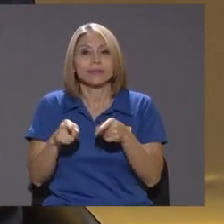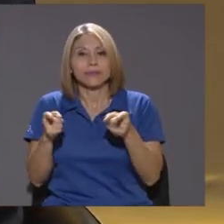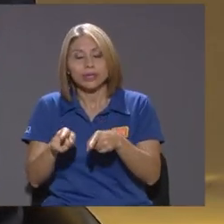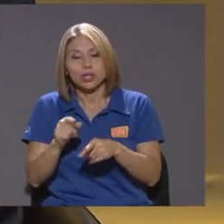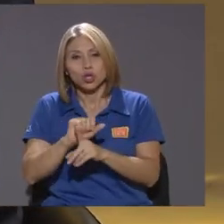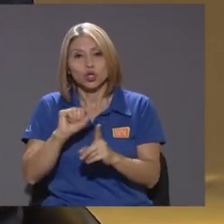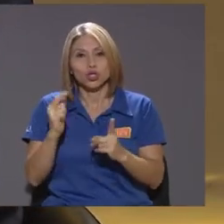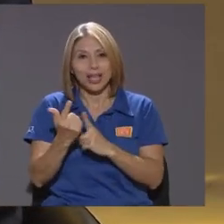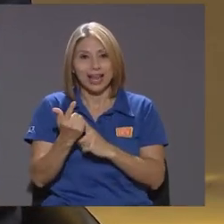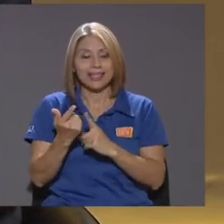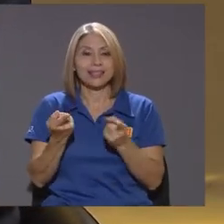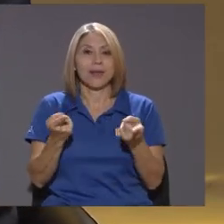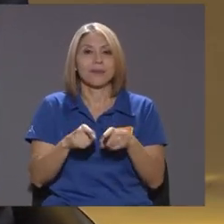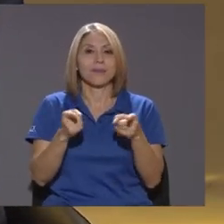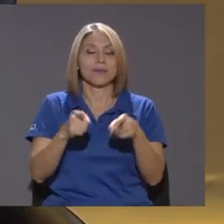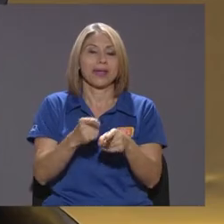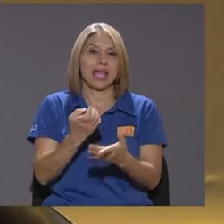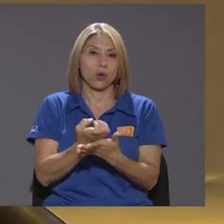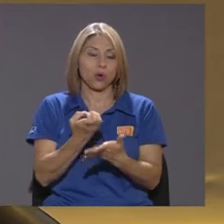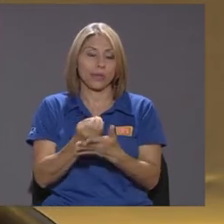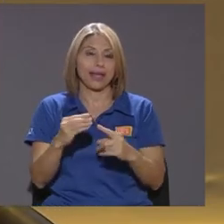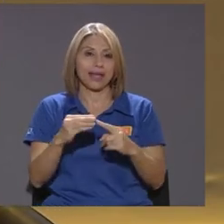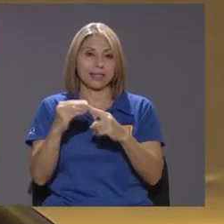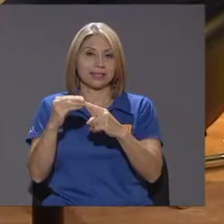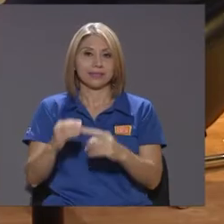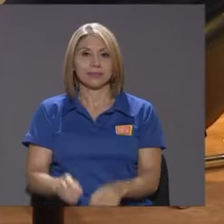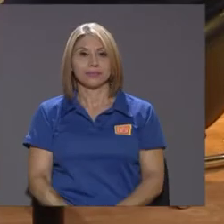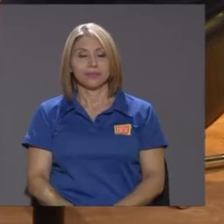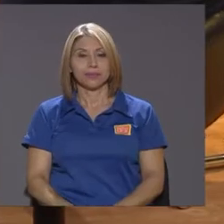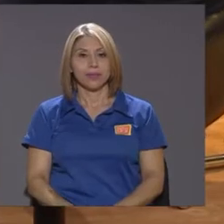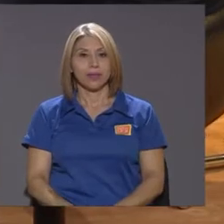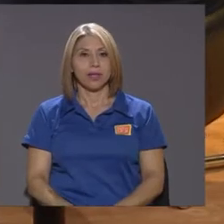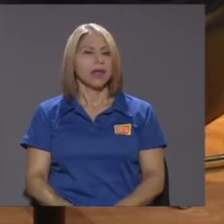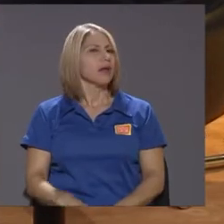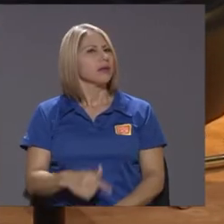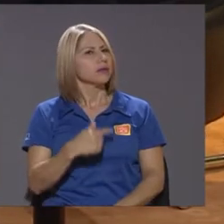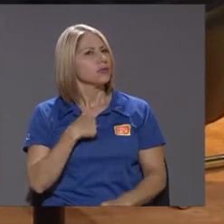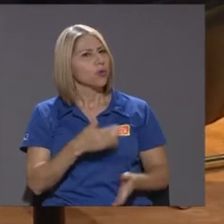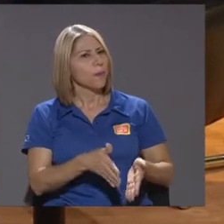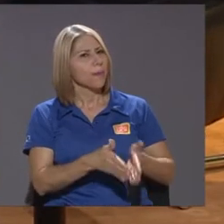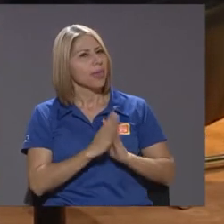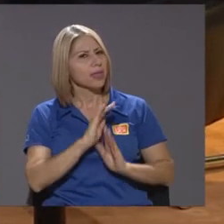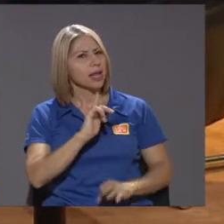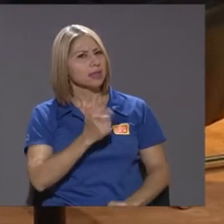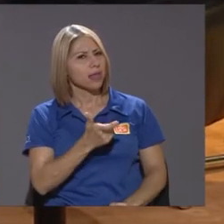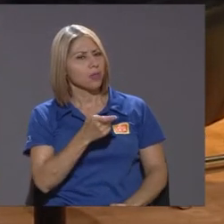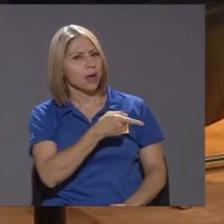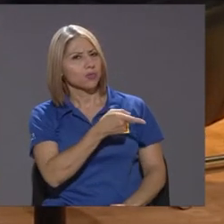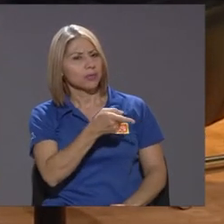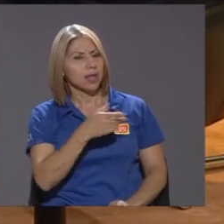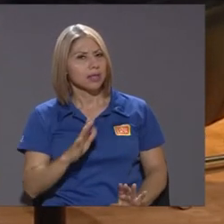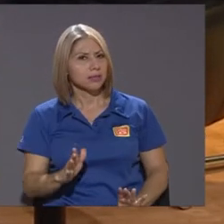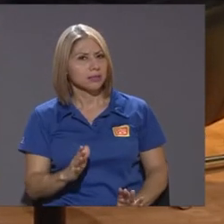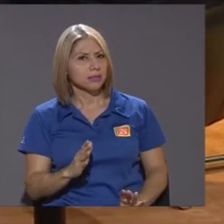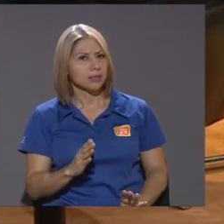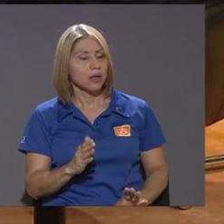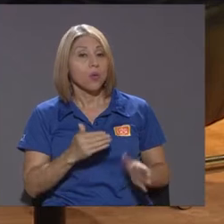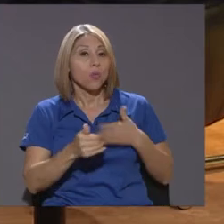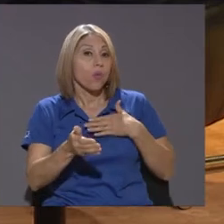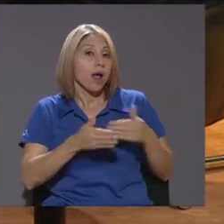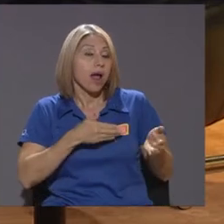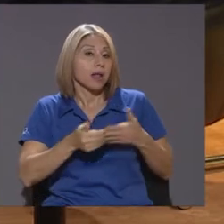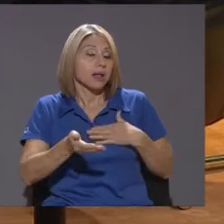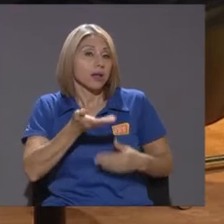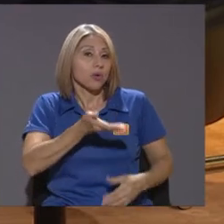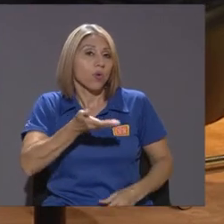no les pedí la cédula a ustedes de manera que cualquier afirmación que haga